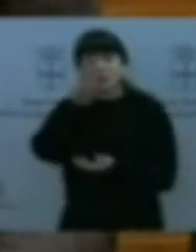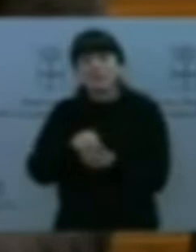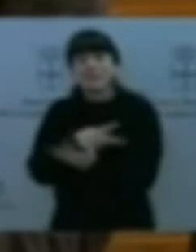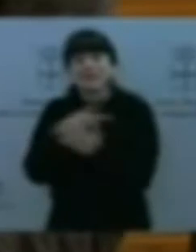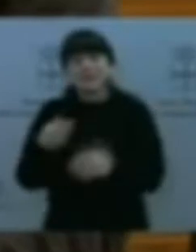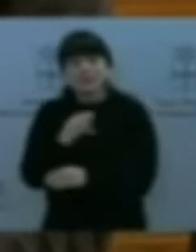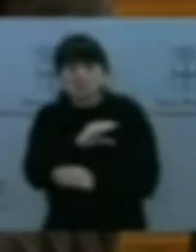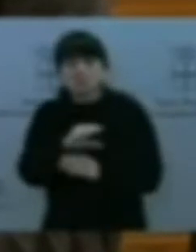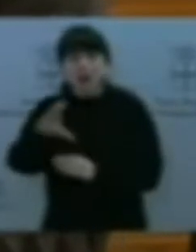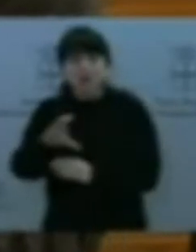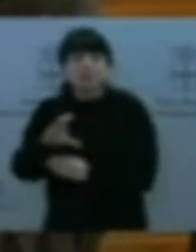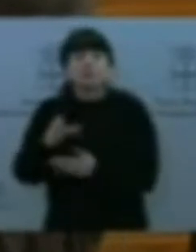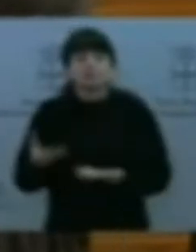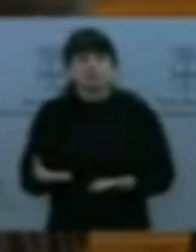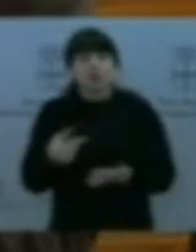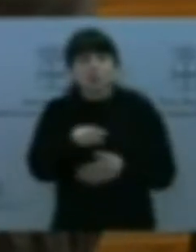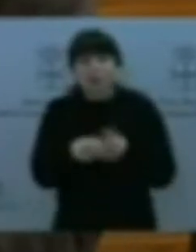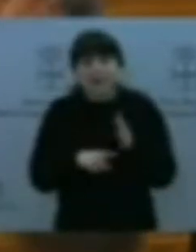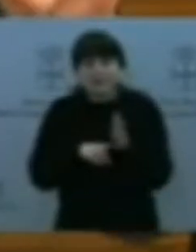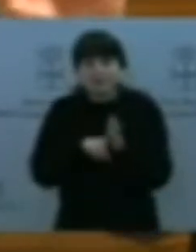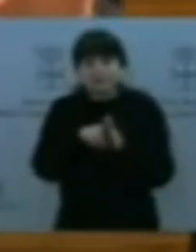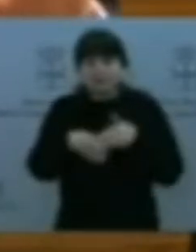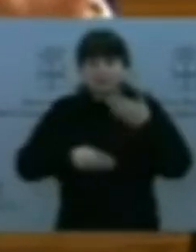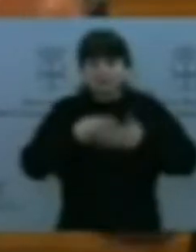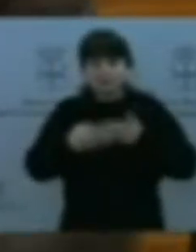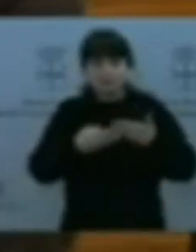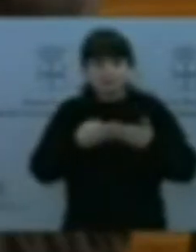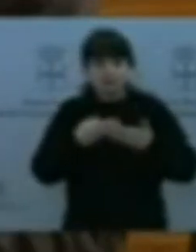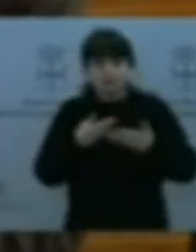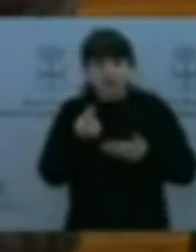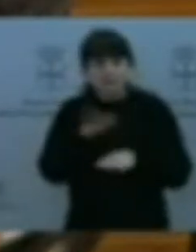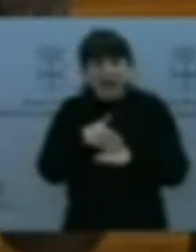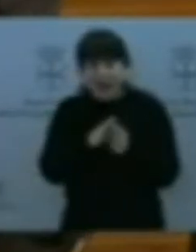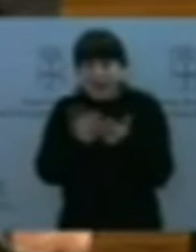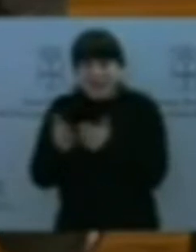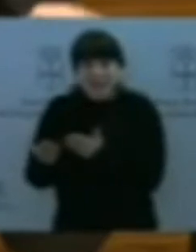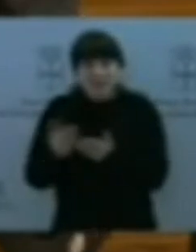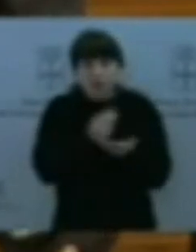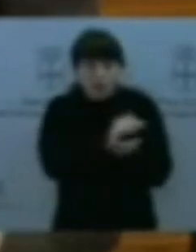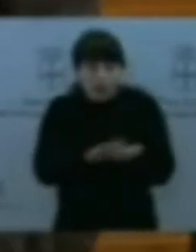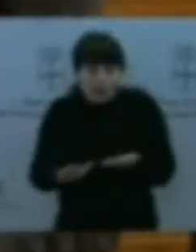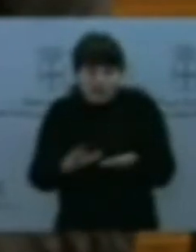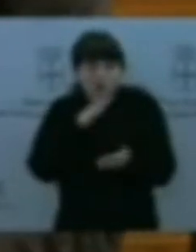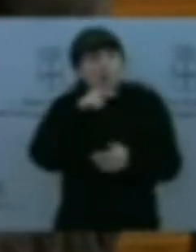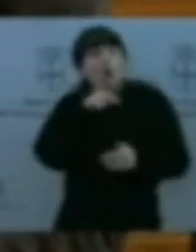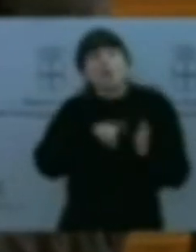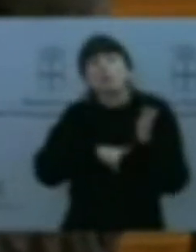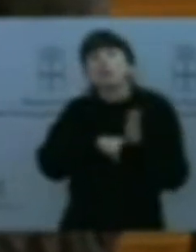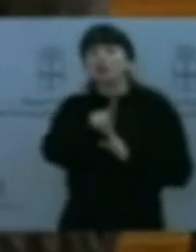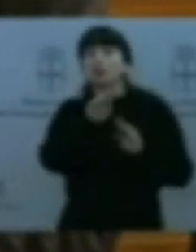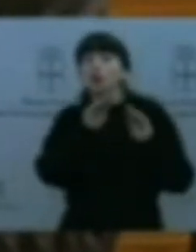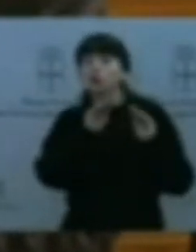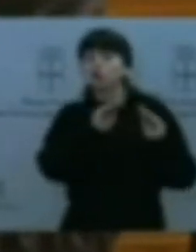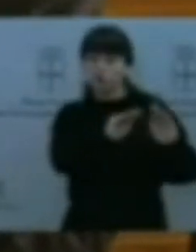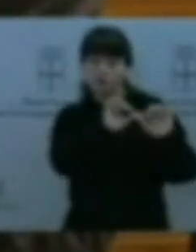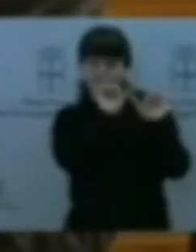avanzaban en el objetivo de la gratuidad de los libros de texto, bajo su progresismo, nosotros hemos traído a la Cámara una proposición